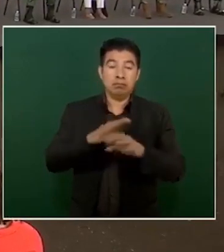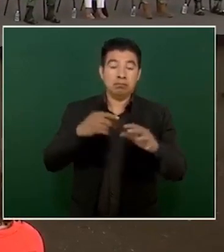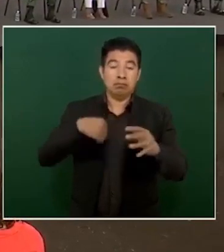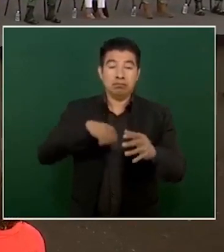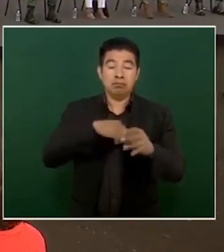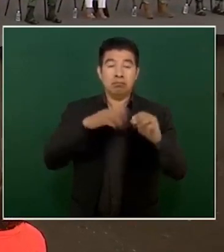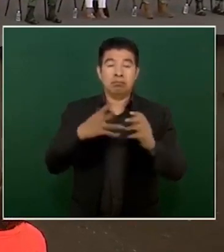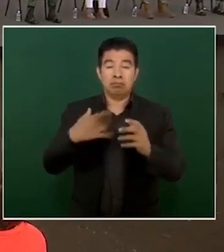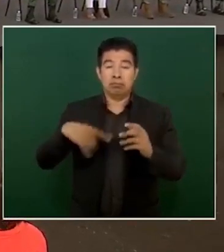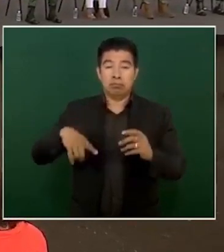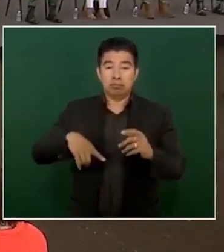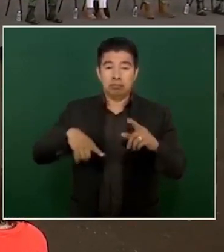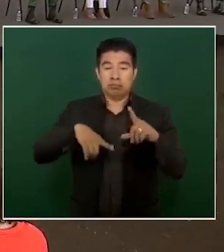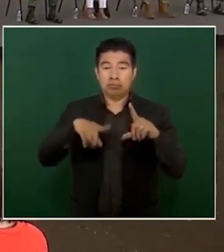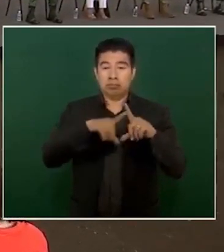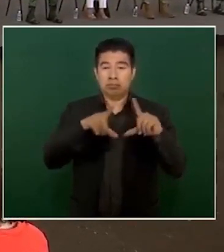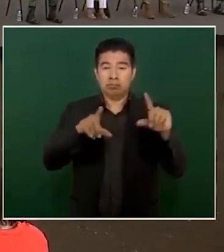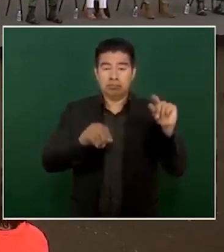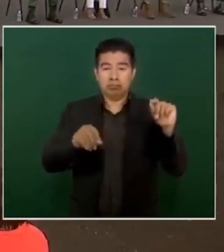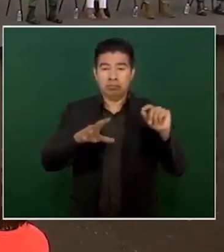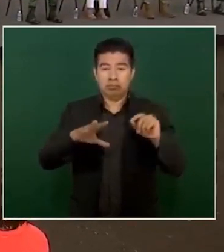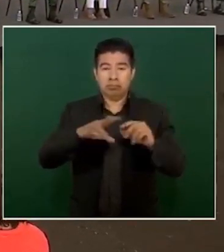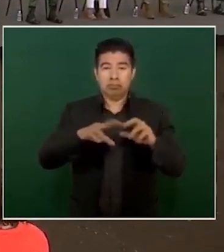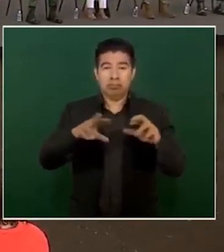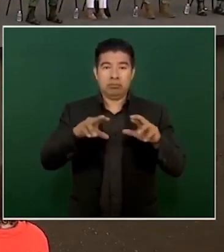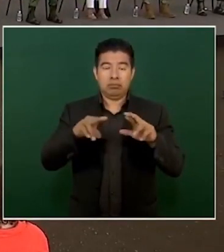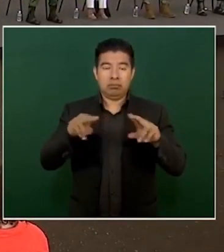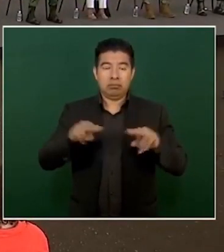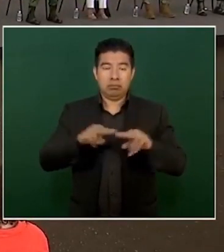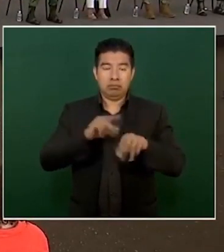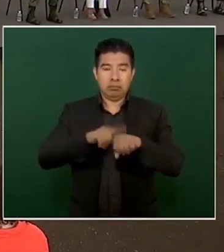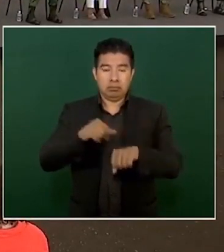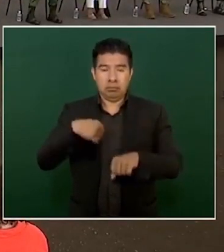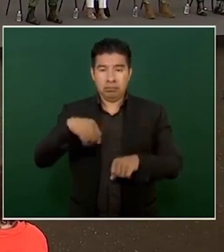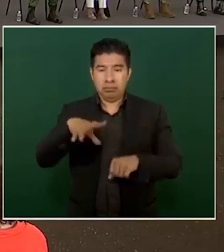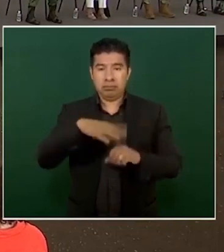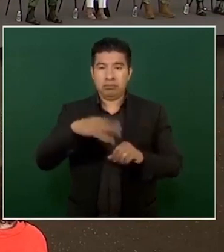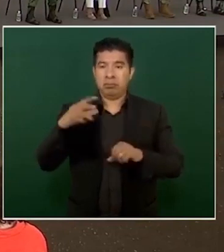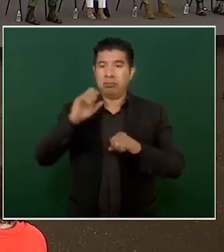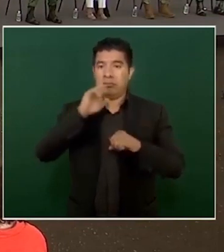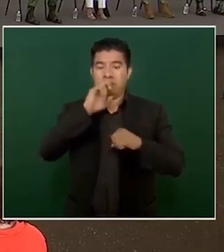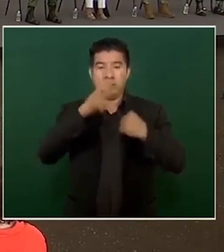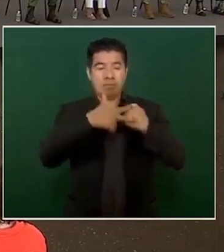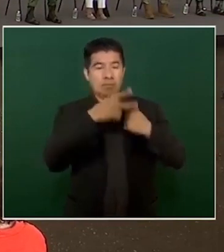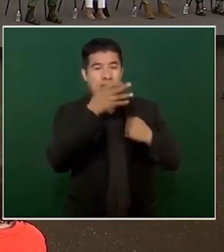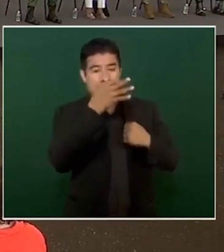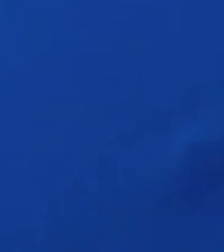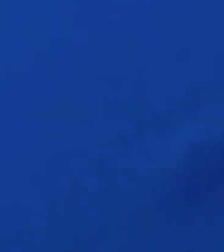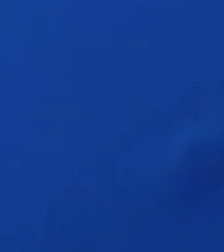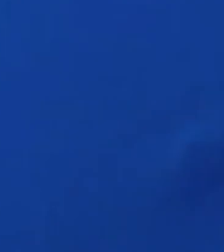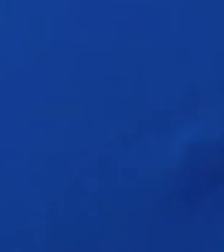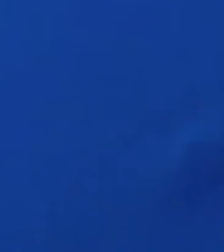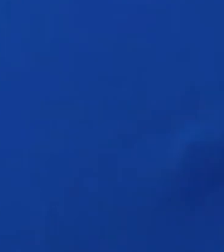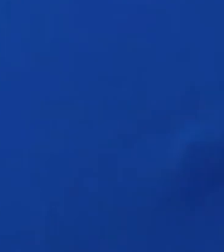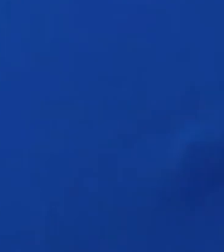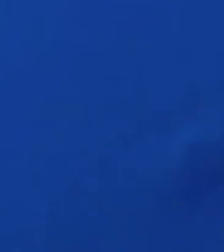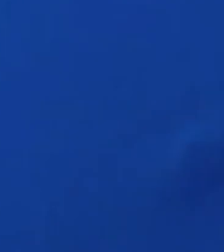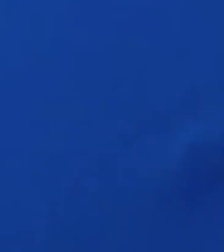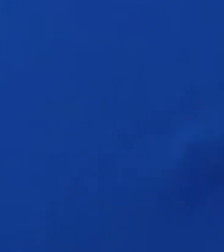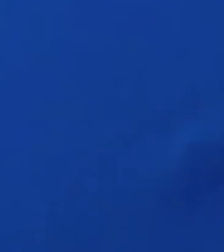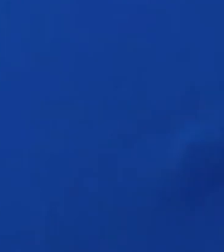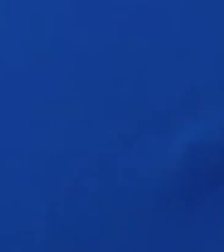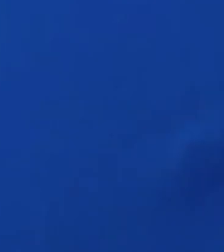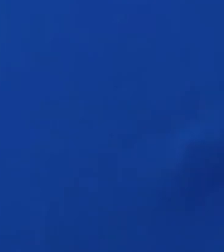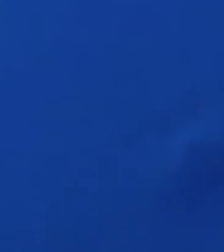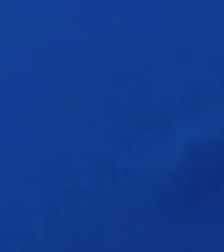poner en una balanza Yo voy a emitir este comentario Pero tengo que emitirlo Y ser muy serio En lo que voy a decir Y la responsabilidad Que debe tener Porque existen